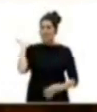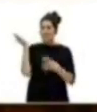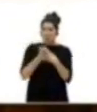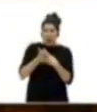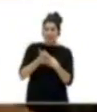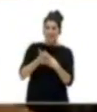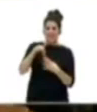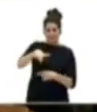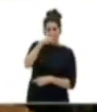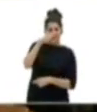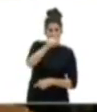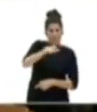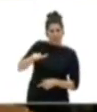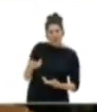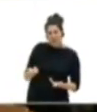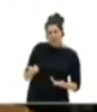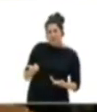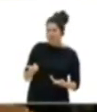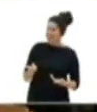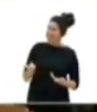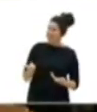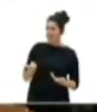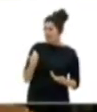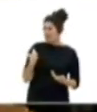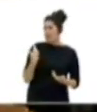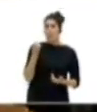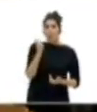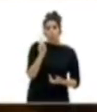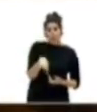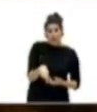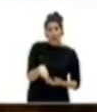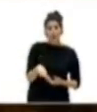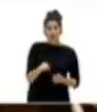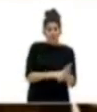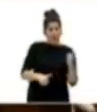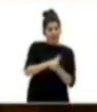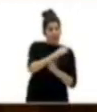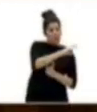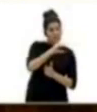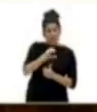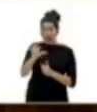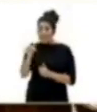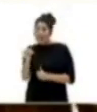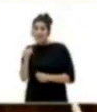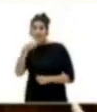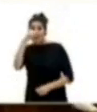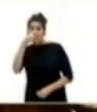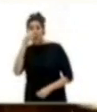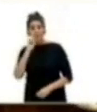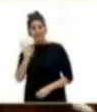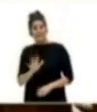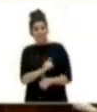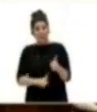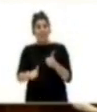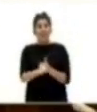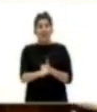población. Y en el último mes, la única prioridad de Coalición Canaria y Partido Socialista, pareciera que